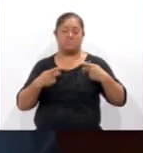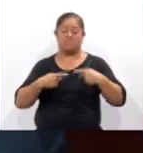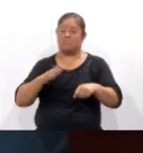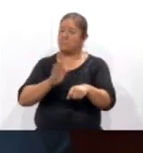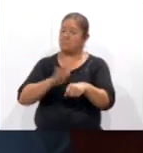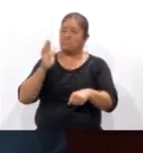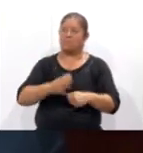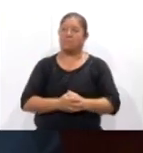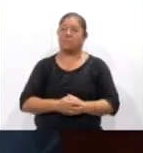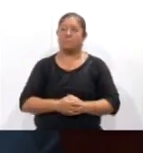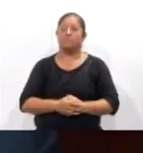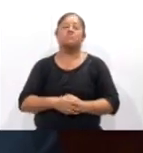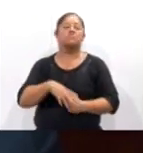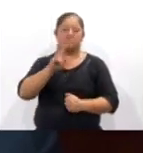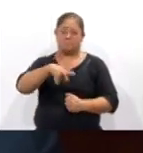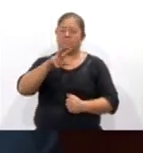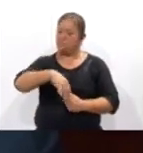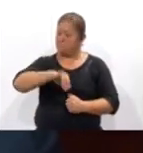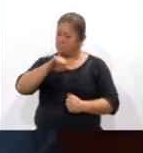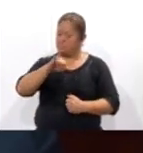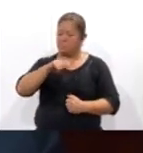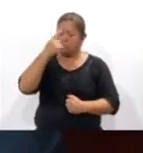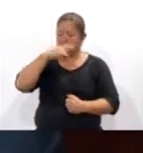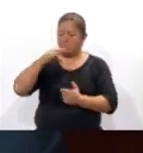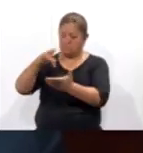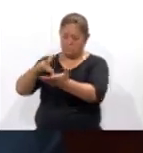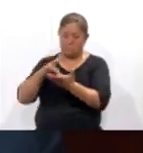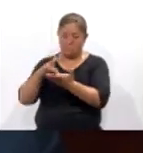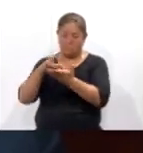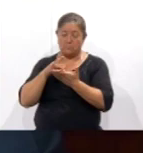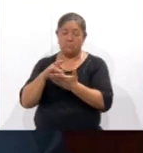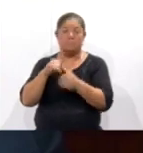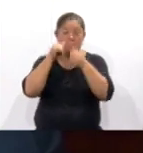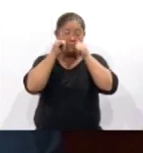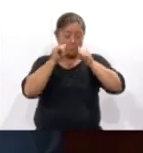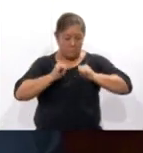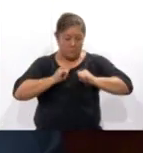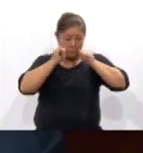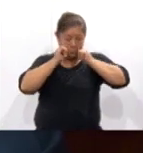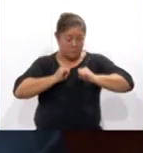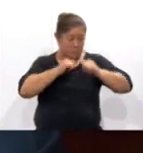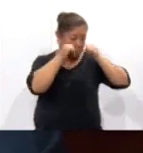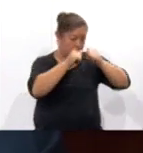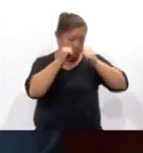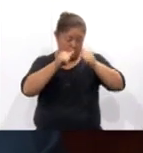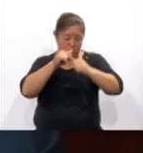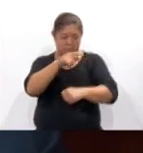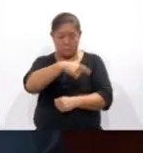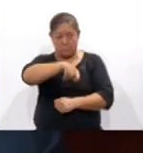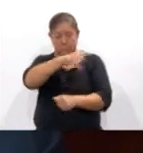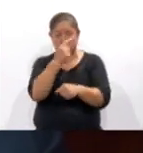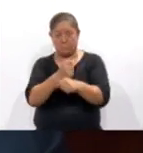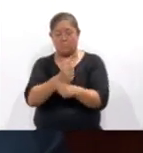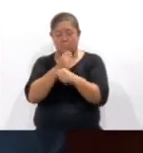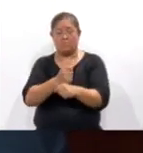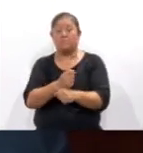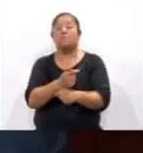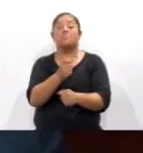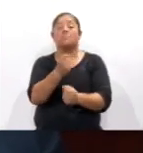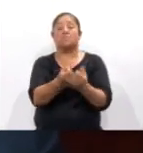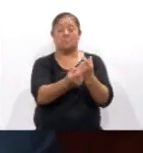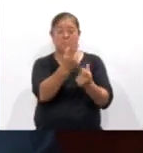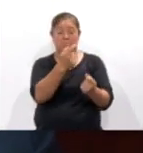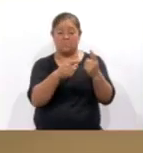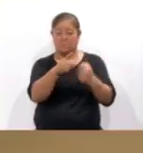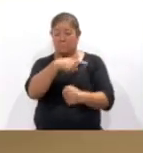Es correcto para recibir apoyos de atención de rehabilitación específicamente para aquellos que lo